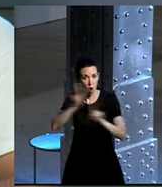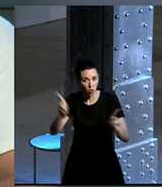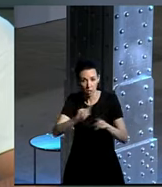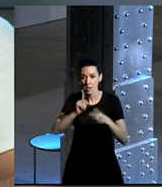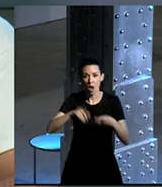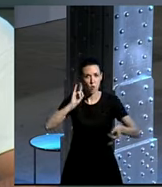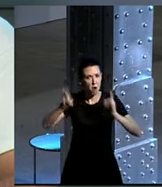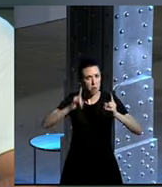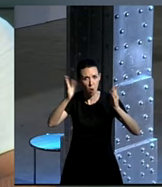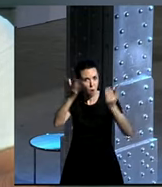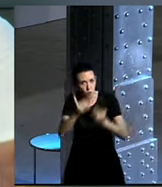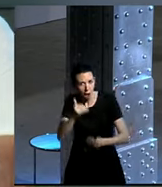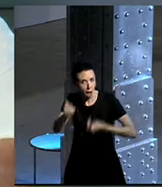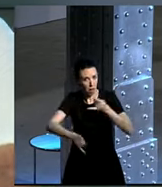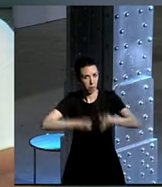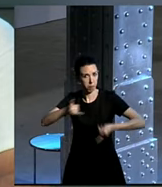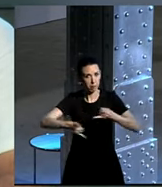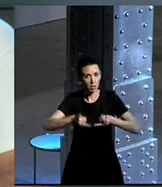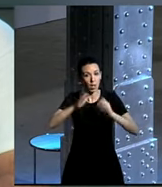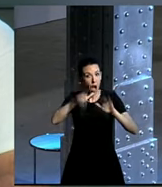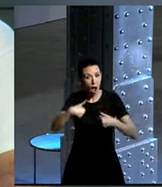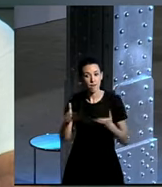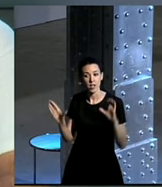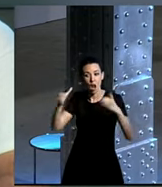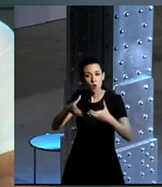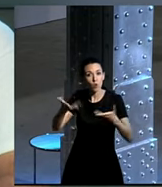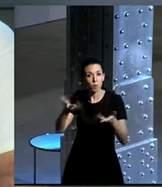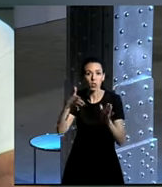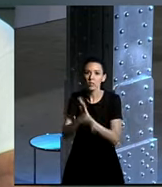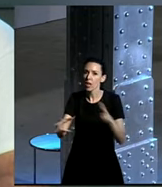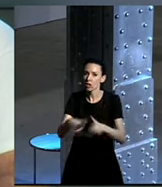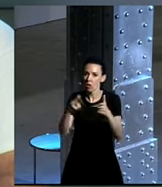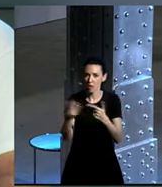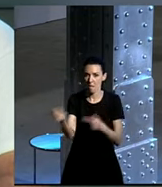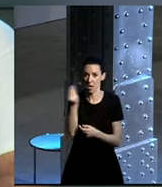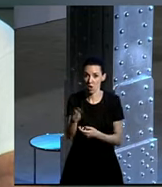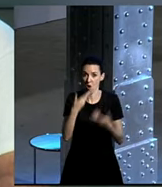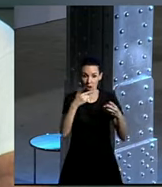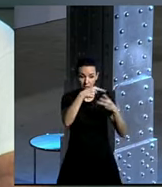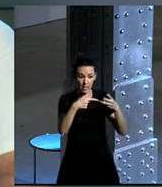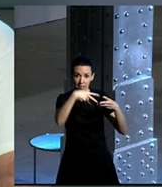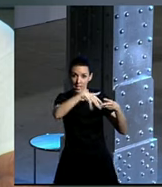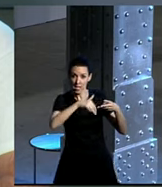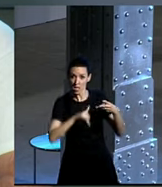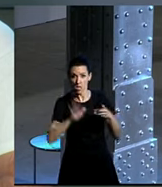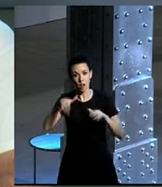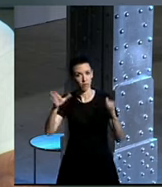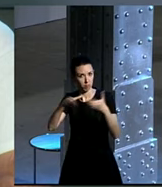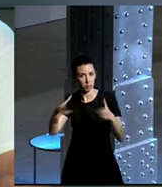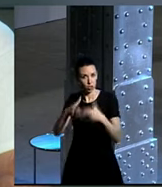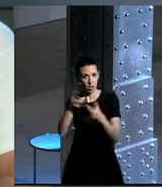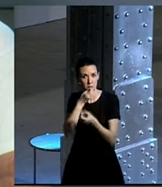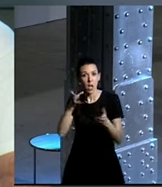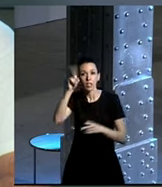ruido, y eso llevado a lo colectivo significa una mejor sociedad. También alivia el espacio público y lo